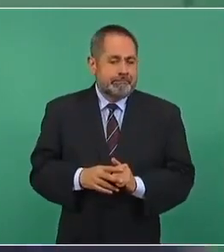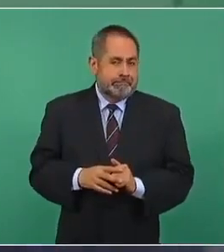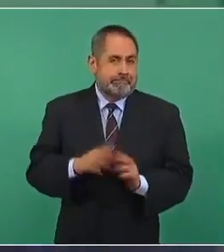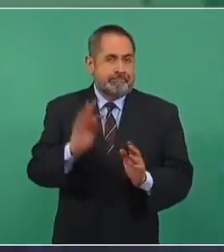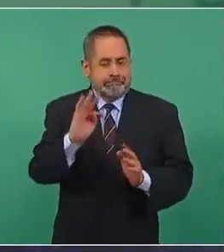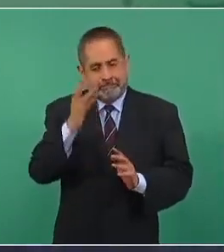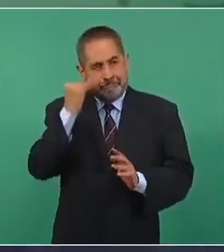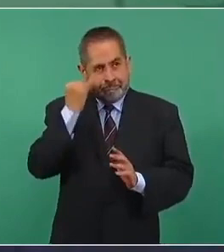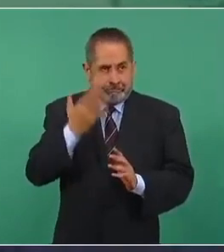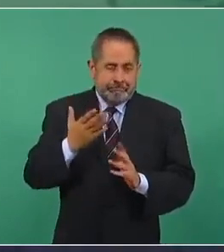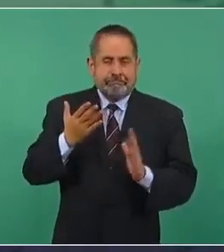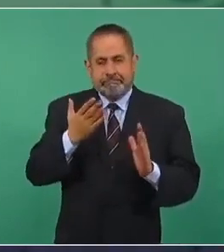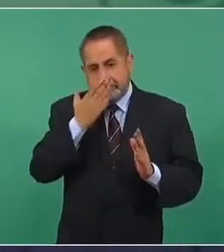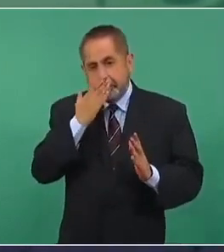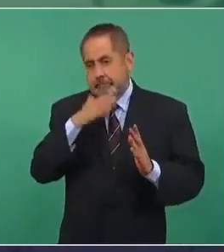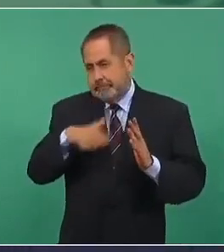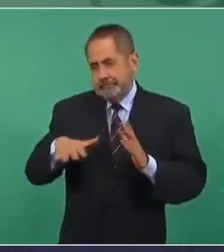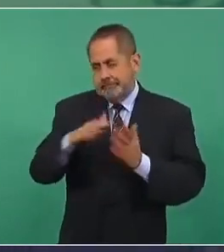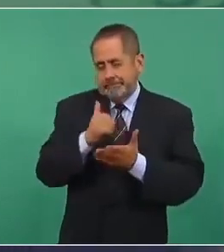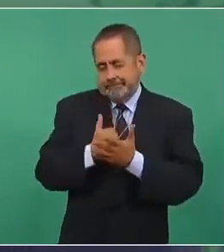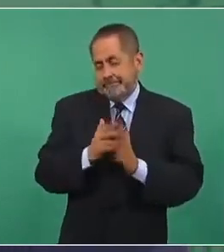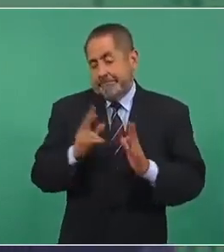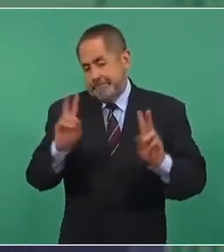la imagen urbana.